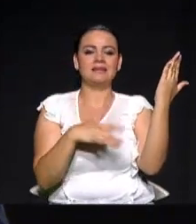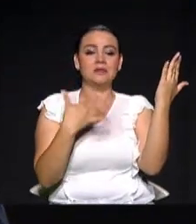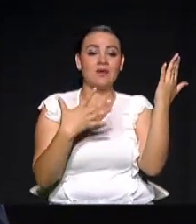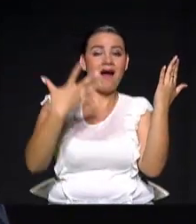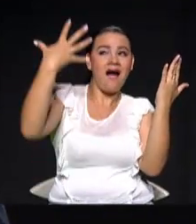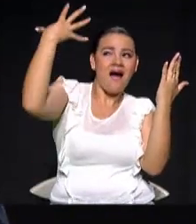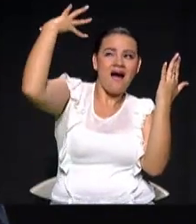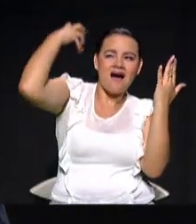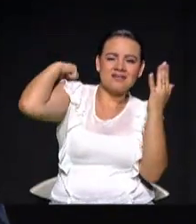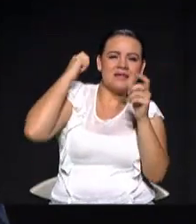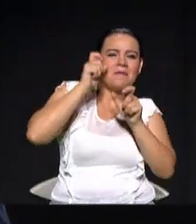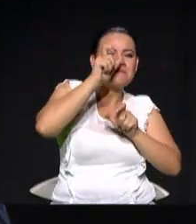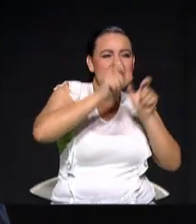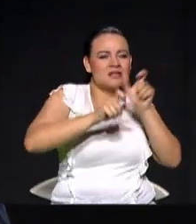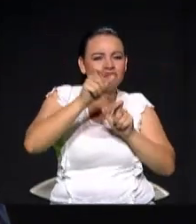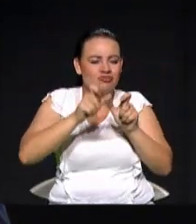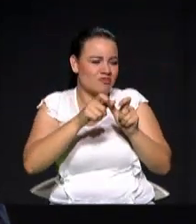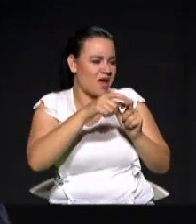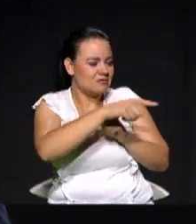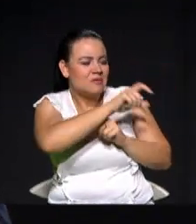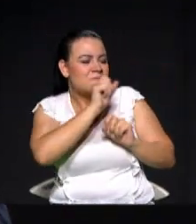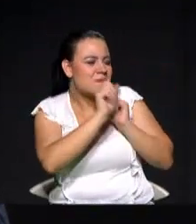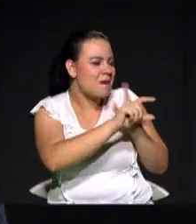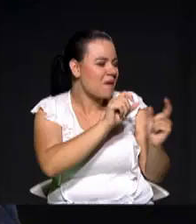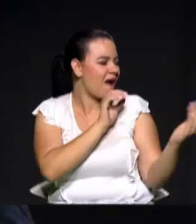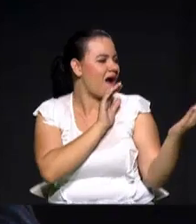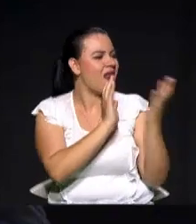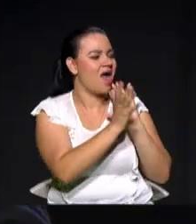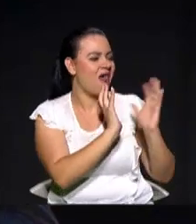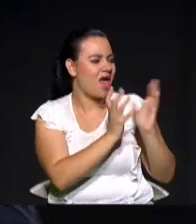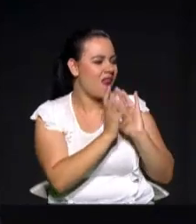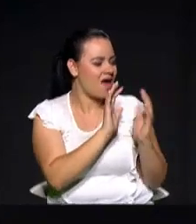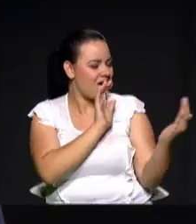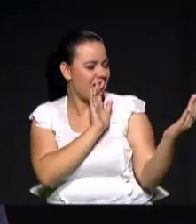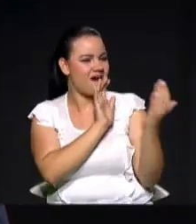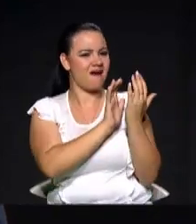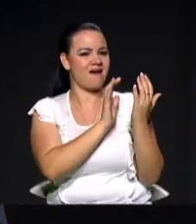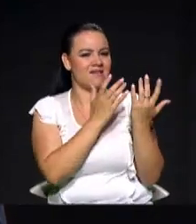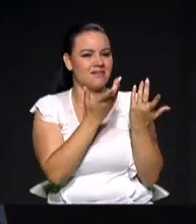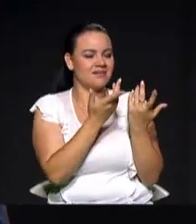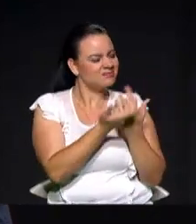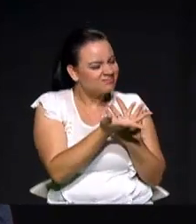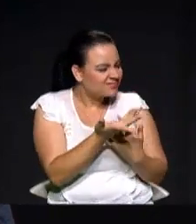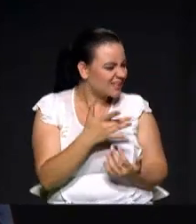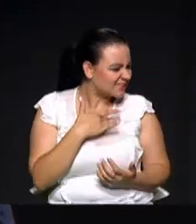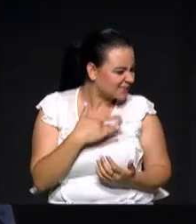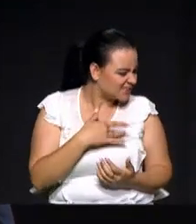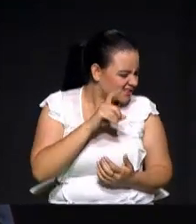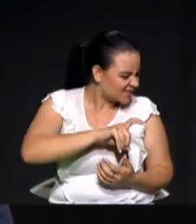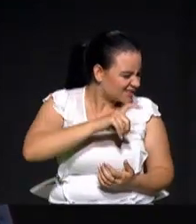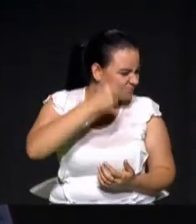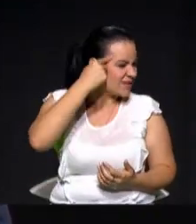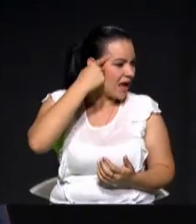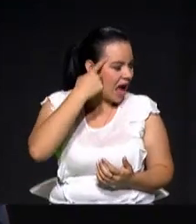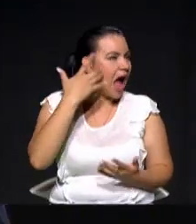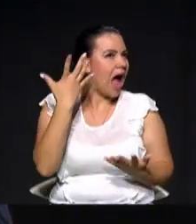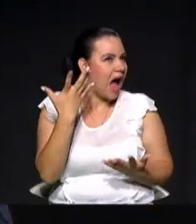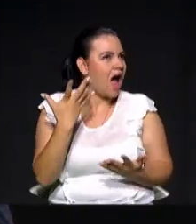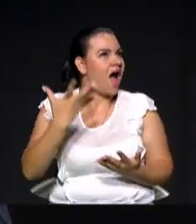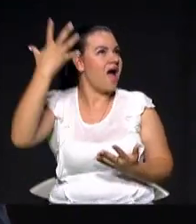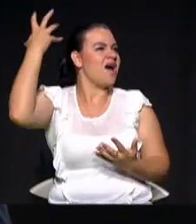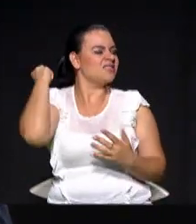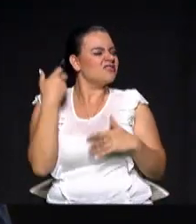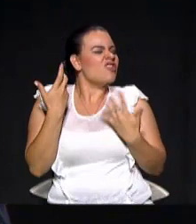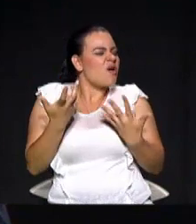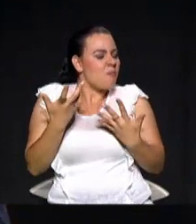la gente, interlocutando con las personas y que recoge aspiraciones que de tiempo atrás tiene la ciudad. Hay una